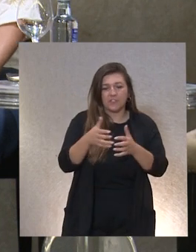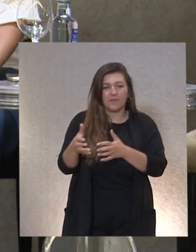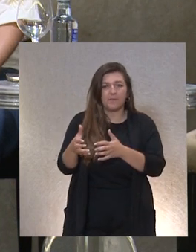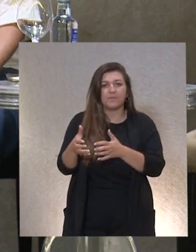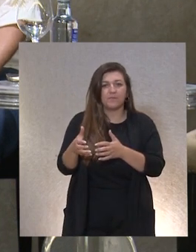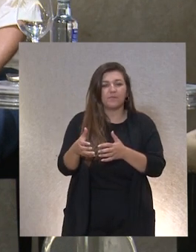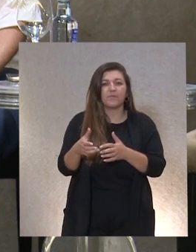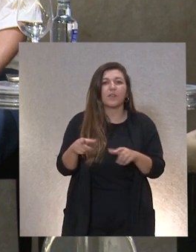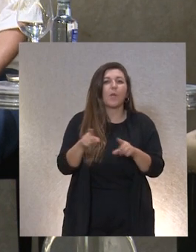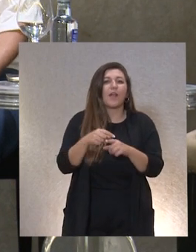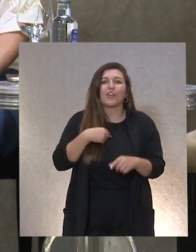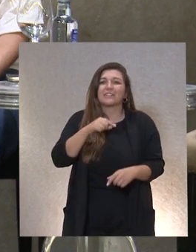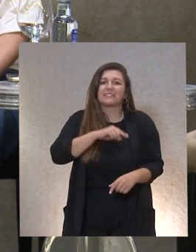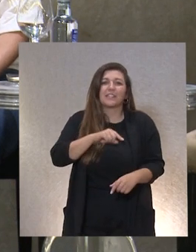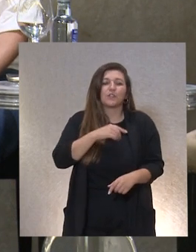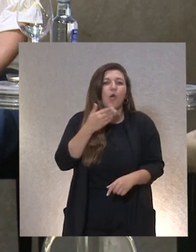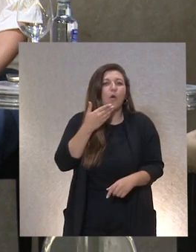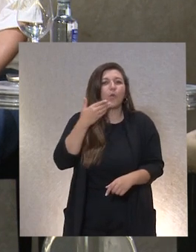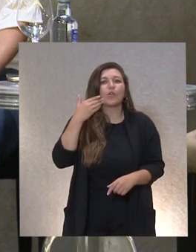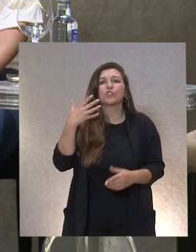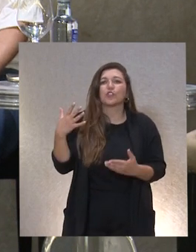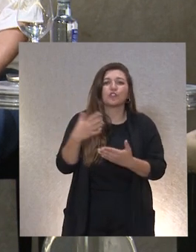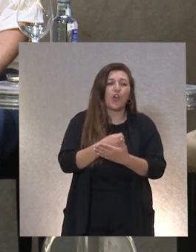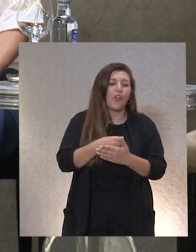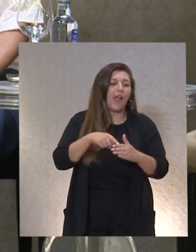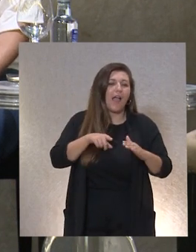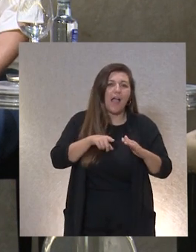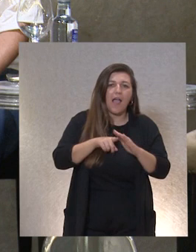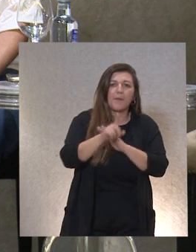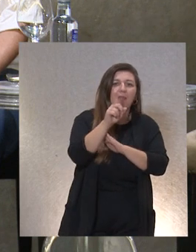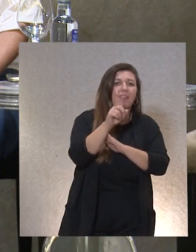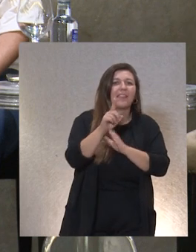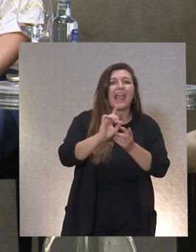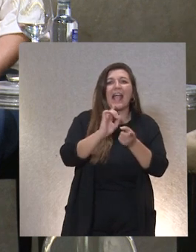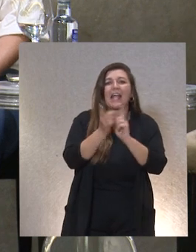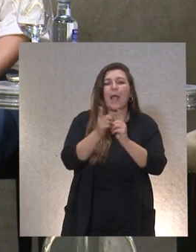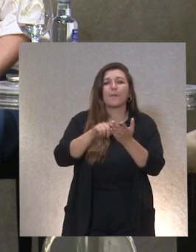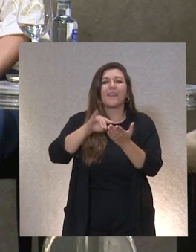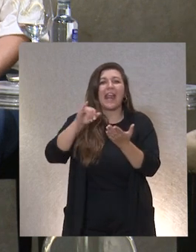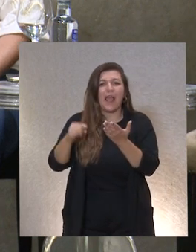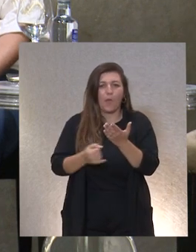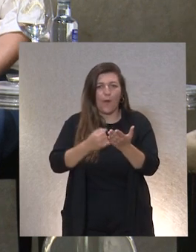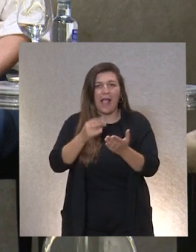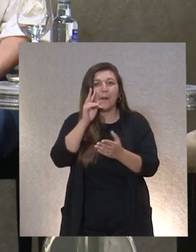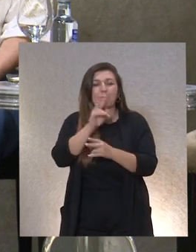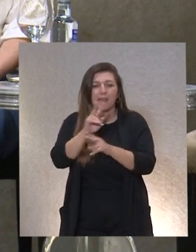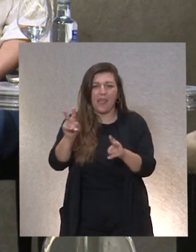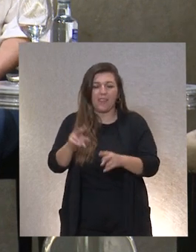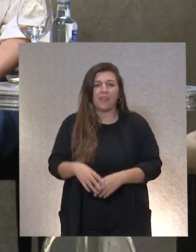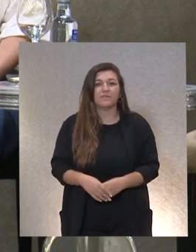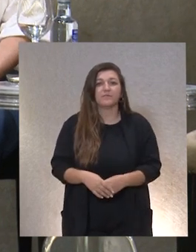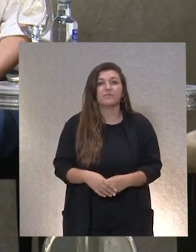me siento súper orgullosa de todos los avances y del cambio de lenguaje y de mirada que aquí se dice yo por